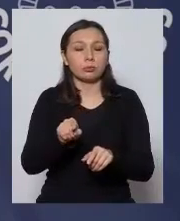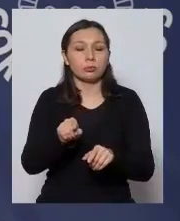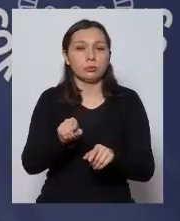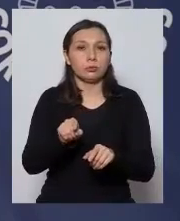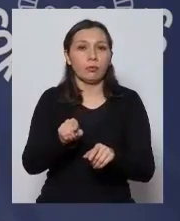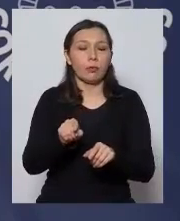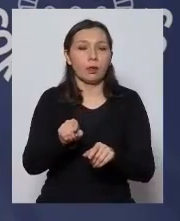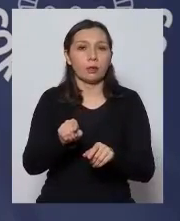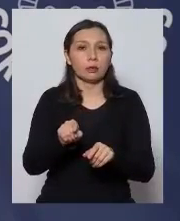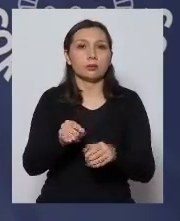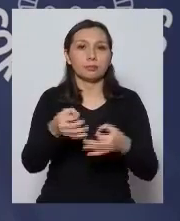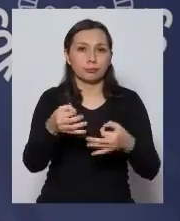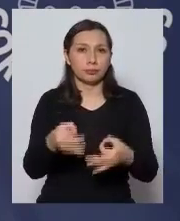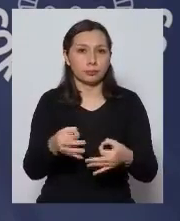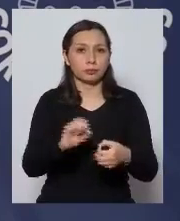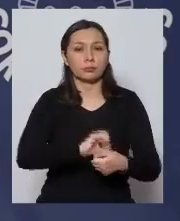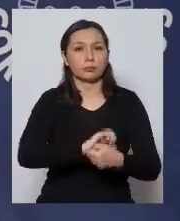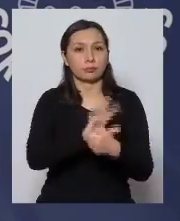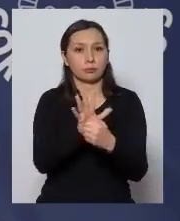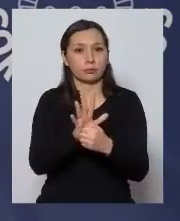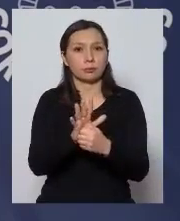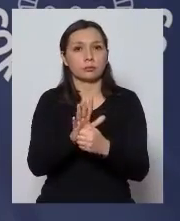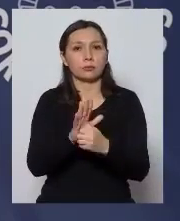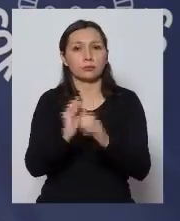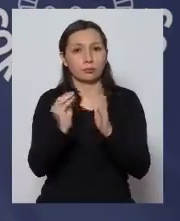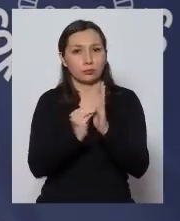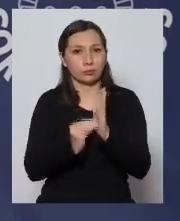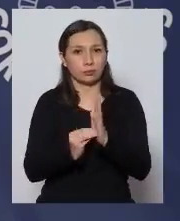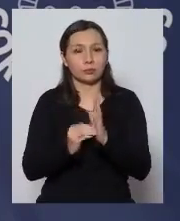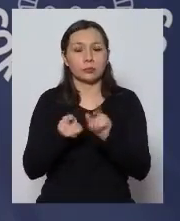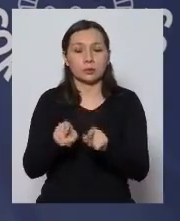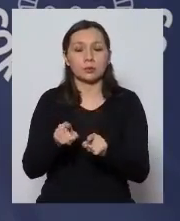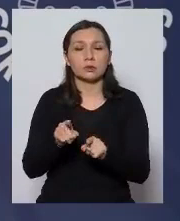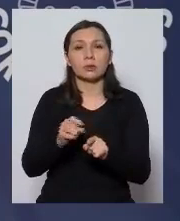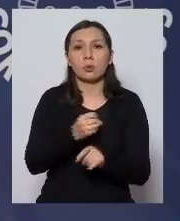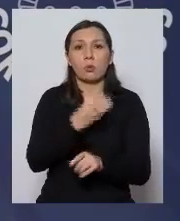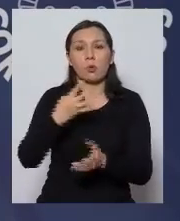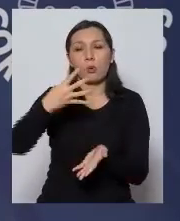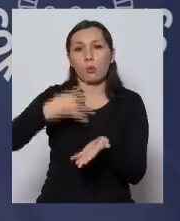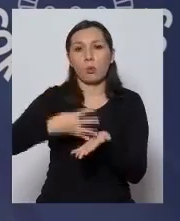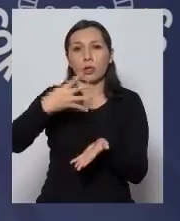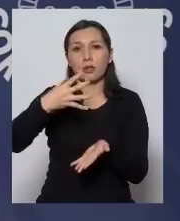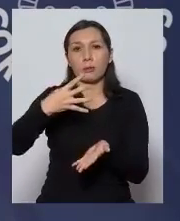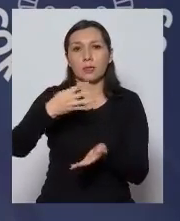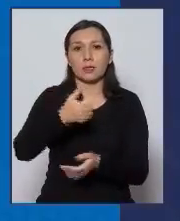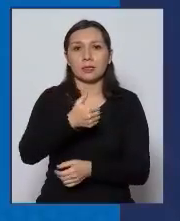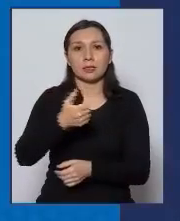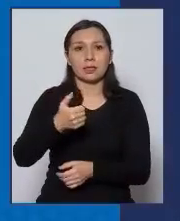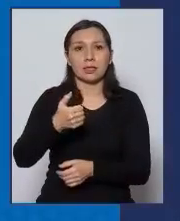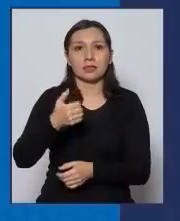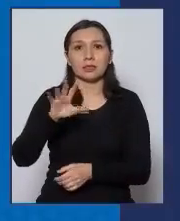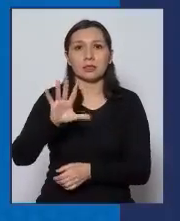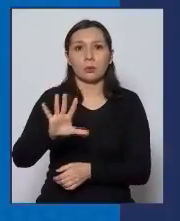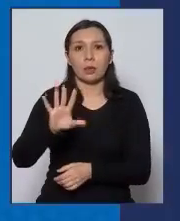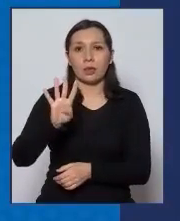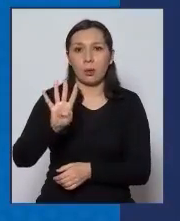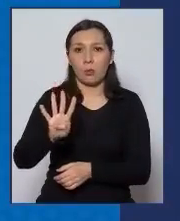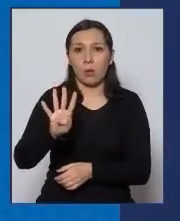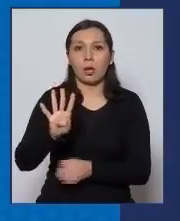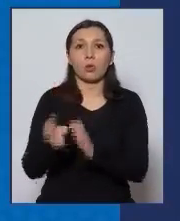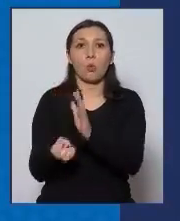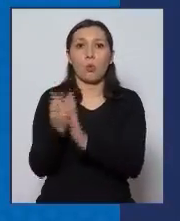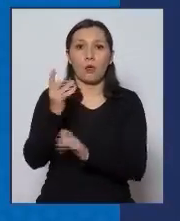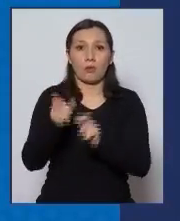que se han certificado como casos, que corresponde a 4.654